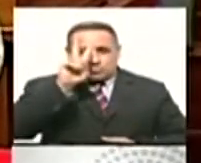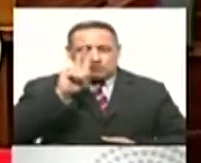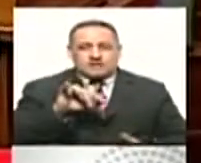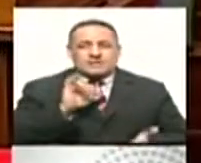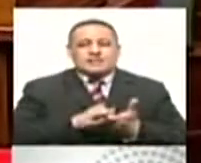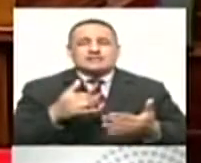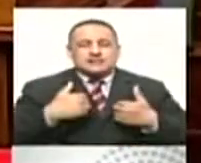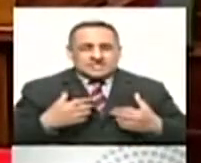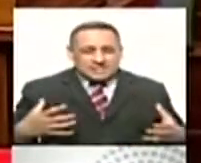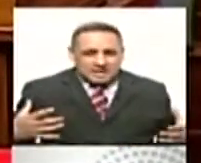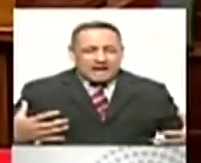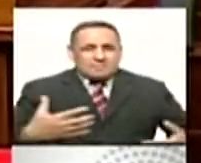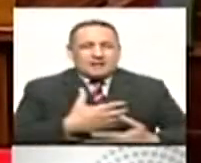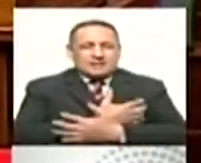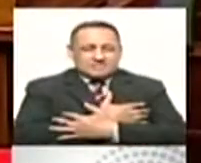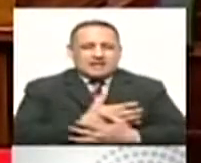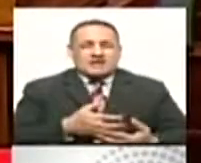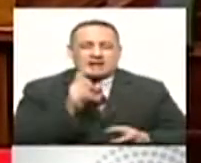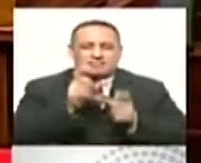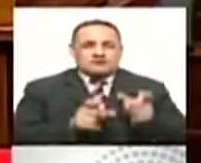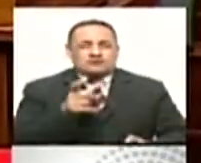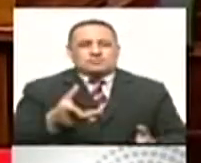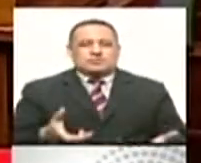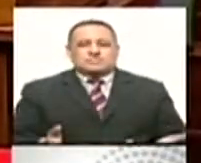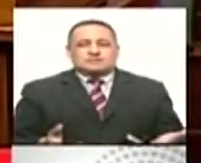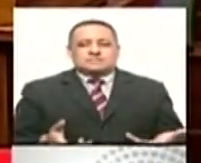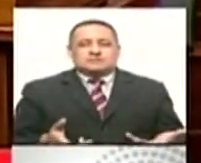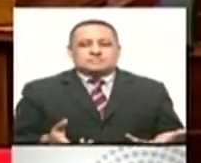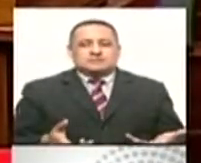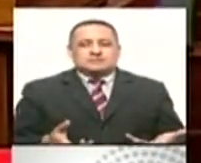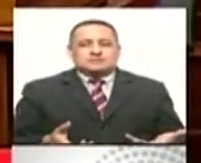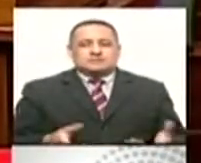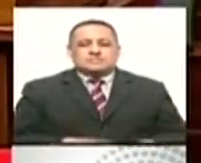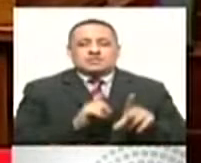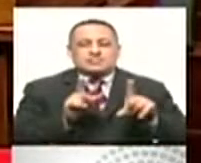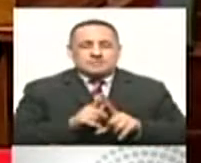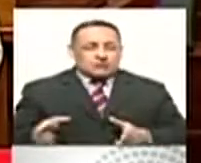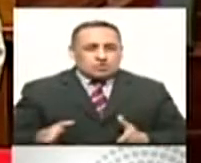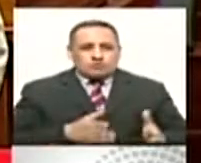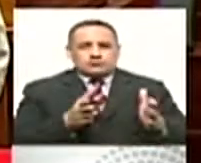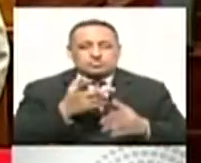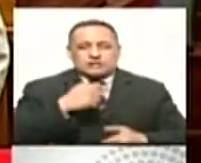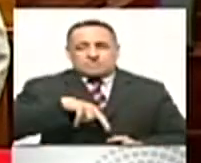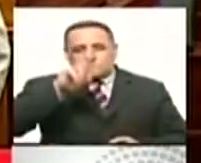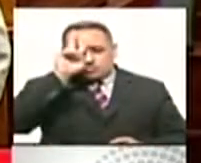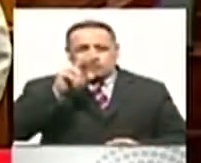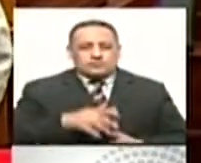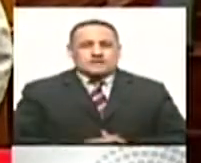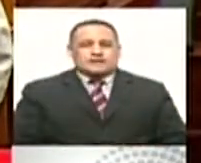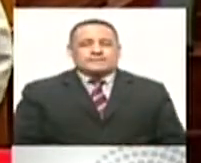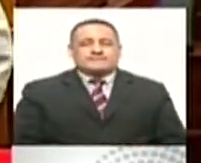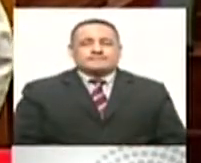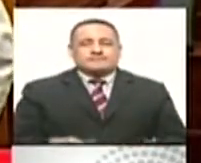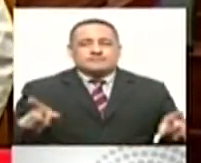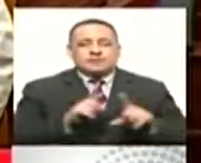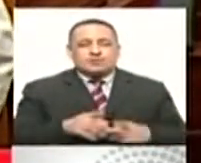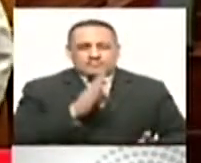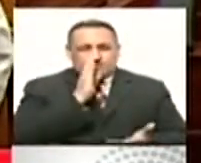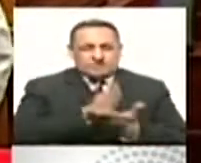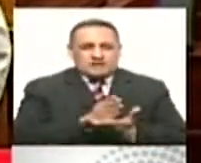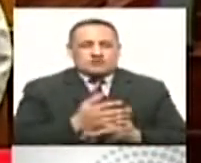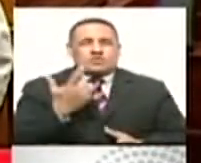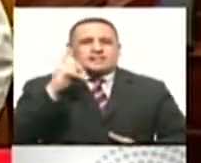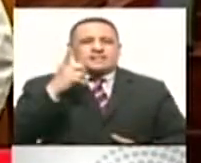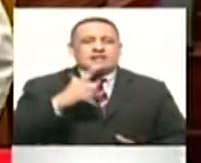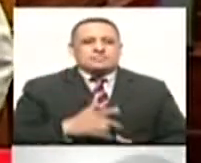hubiéramos podido vacunar adolescentes y niños antes para poder permitir el retorno